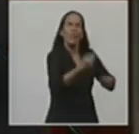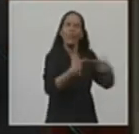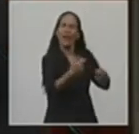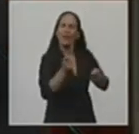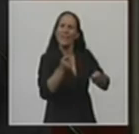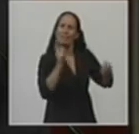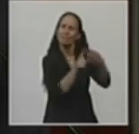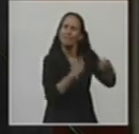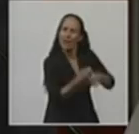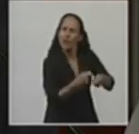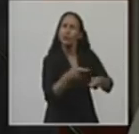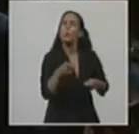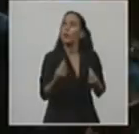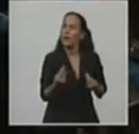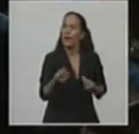mejorar la eficiencia.